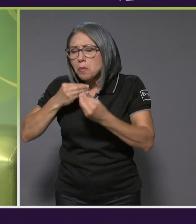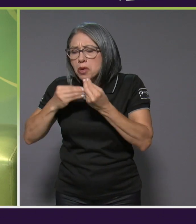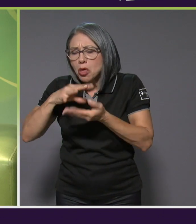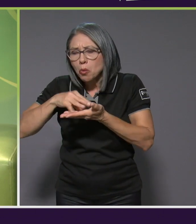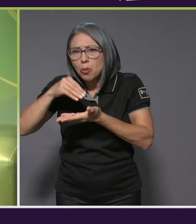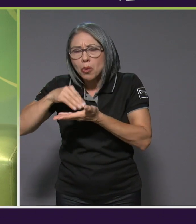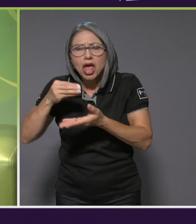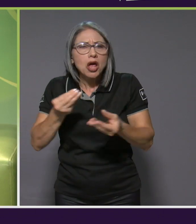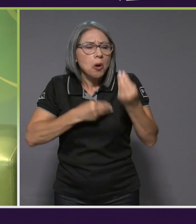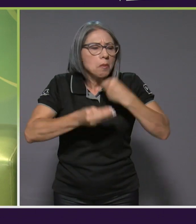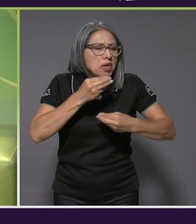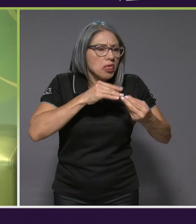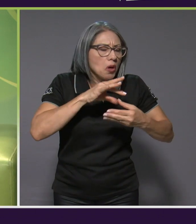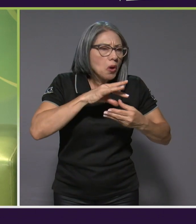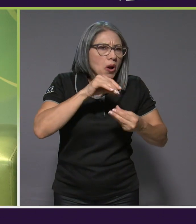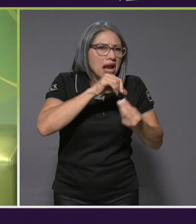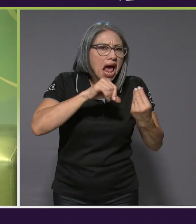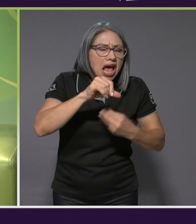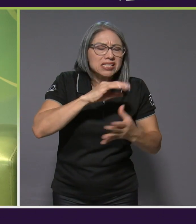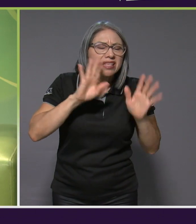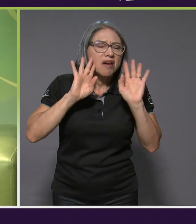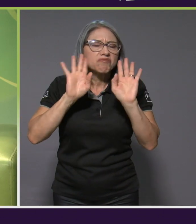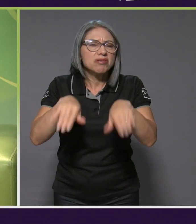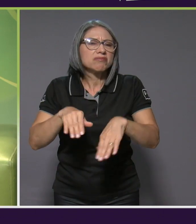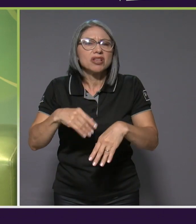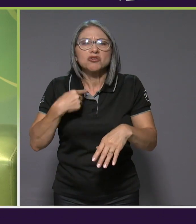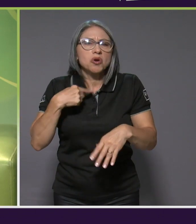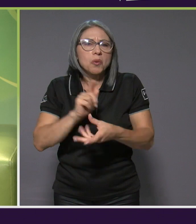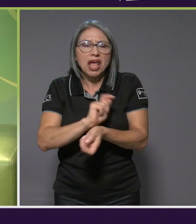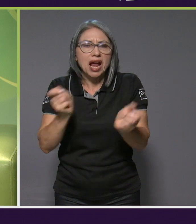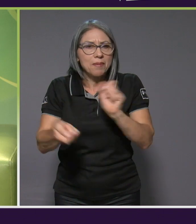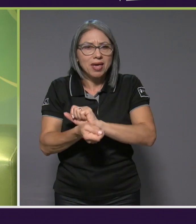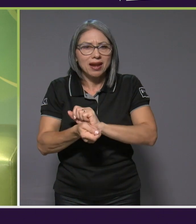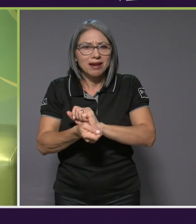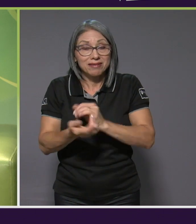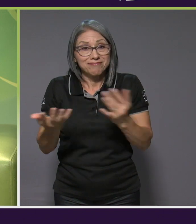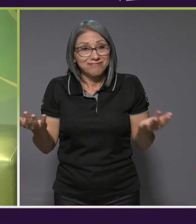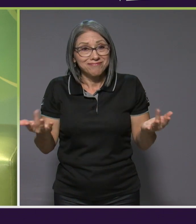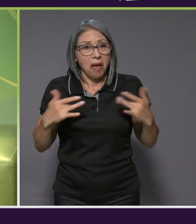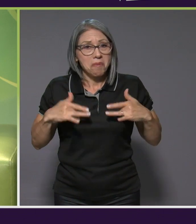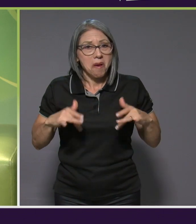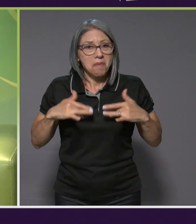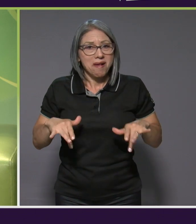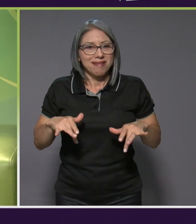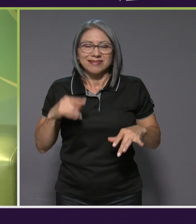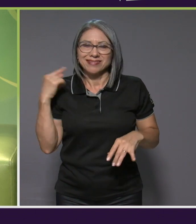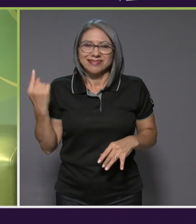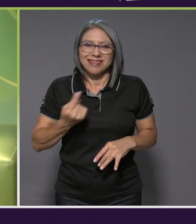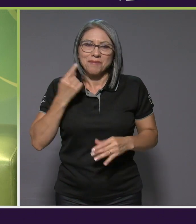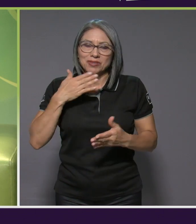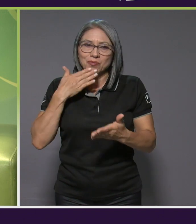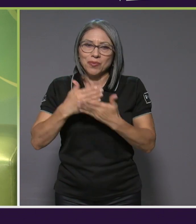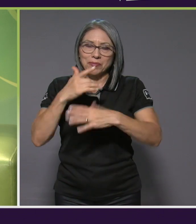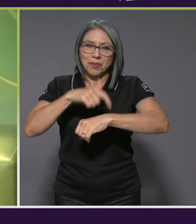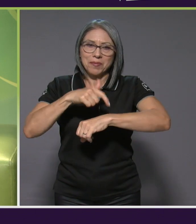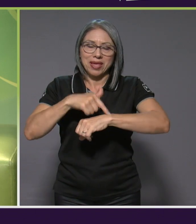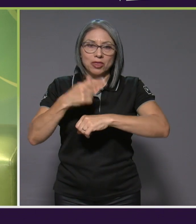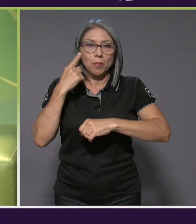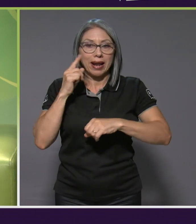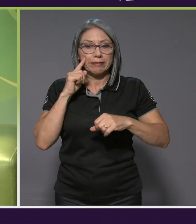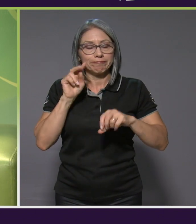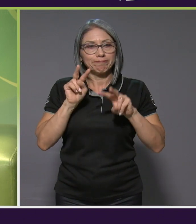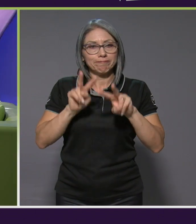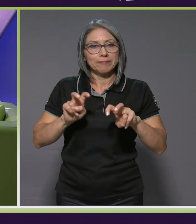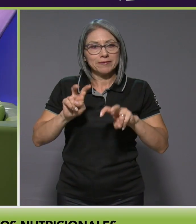grasa y ya no voy a cambiar eso, ¿verdad? Es siempre un buen momento para revisar esos hábitos.